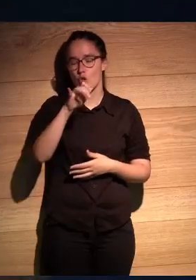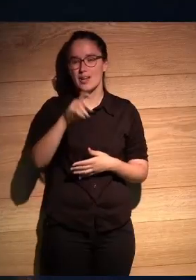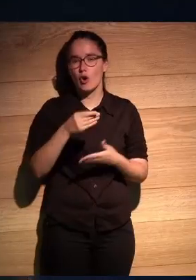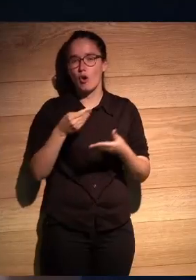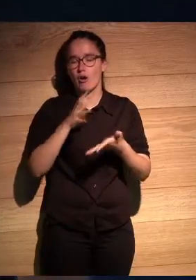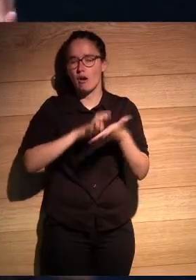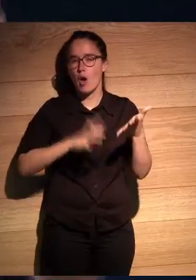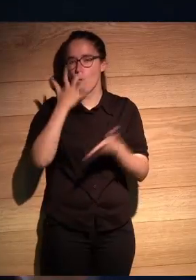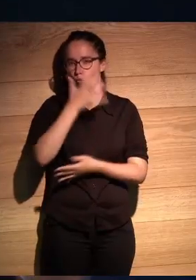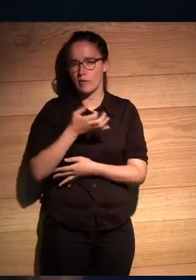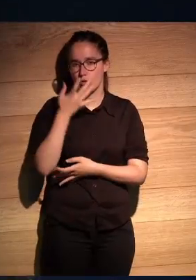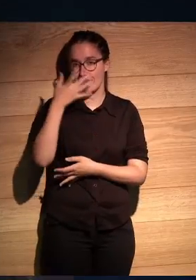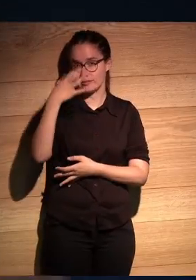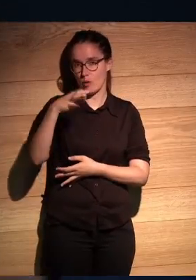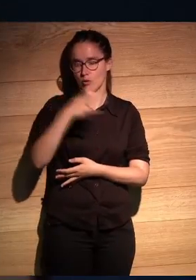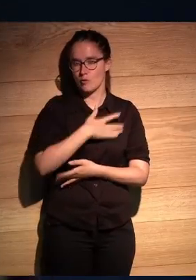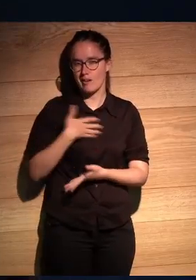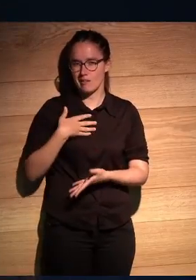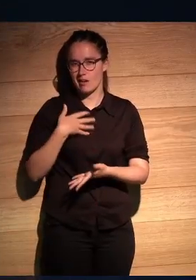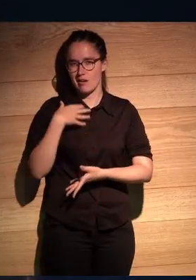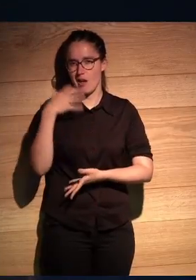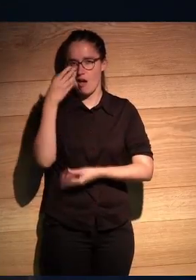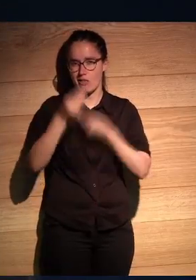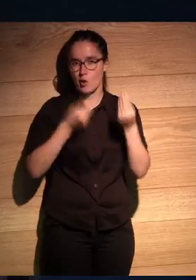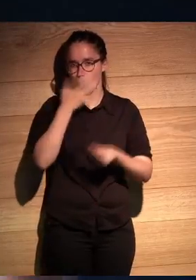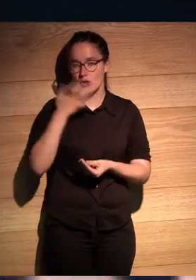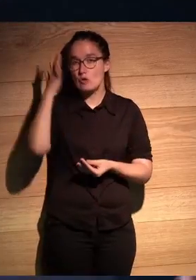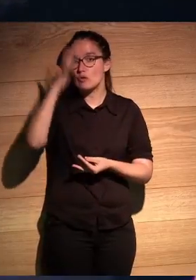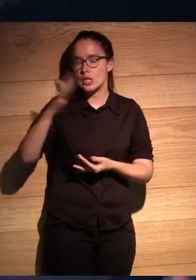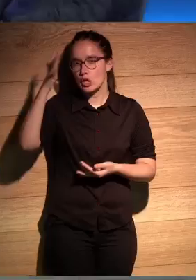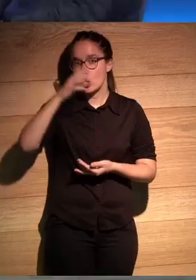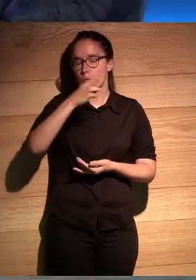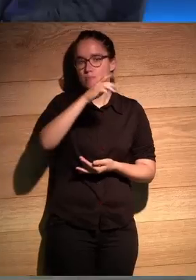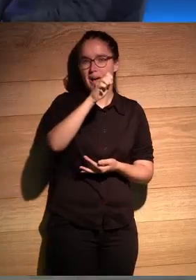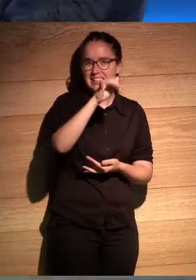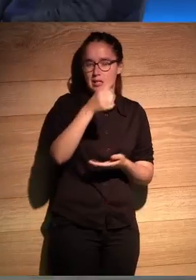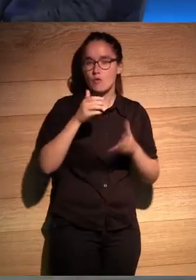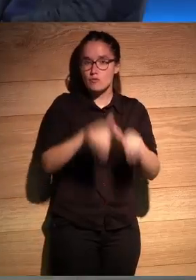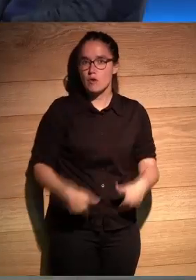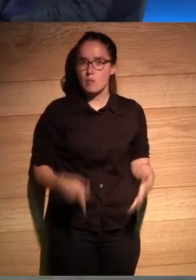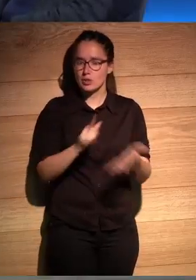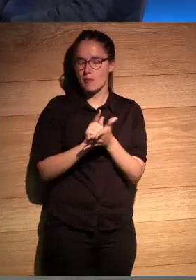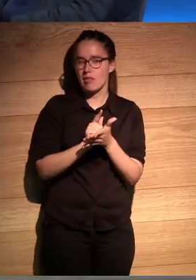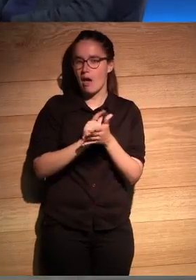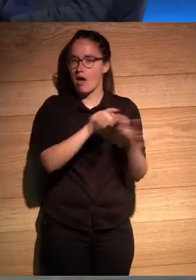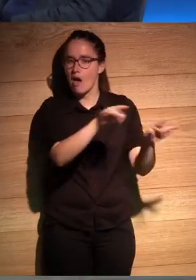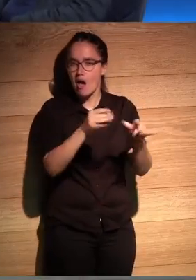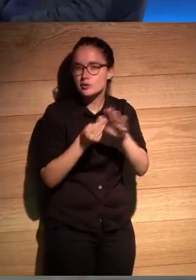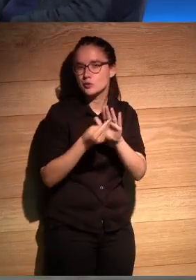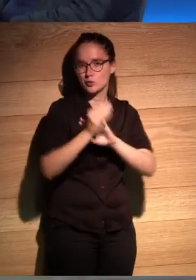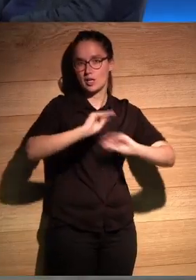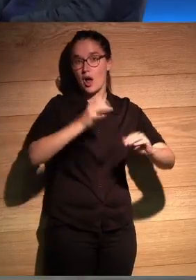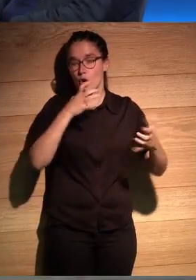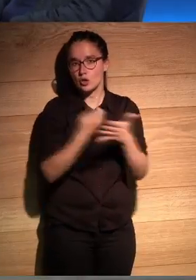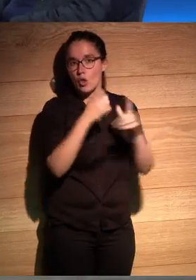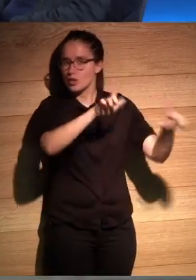escribe un cuento es el único que quiere escribir un cuento que quiere hacer ficción Patty vuelve a su tierra ahora todo se va a ver en